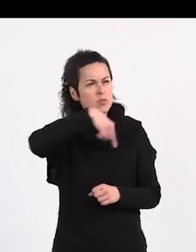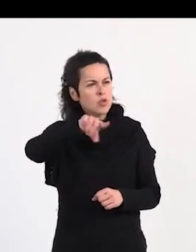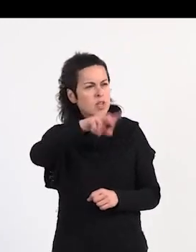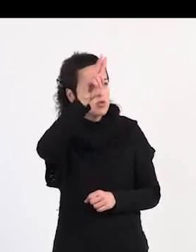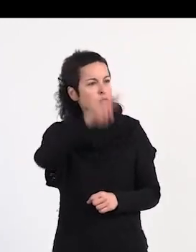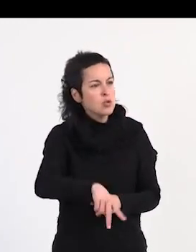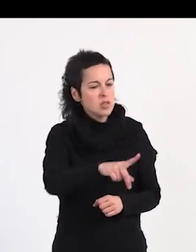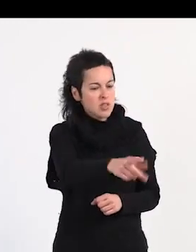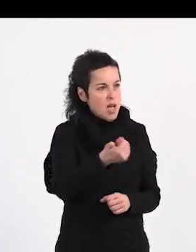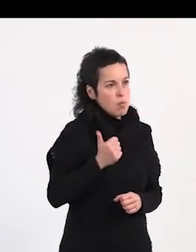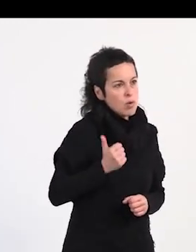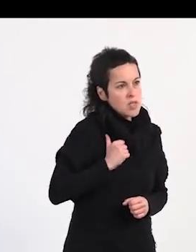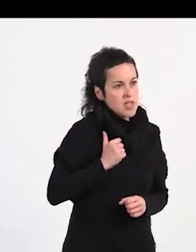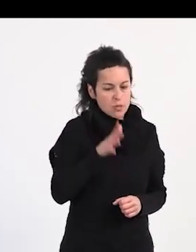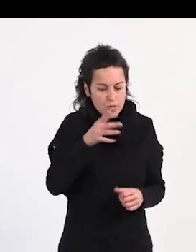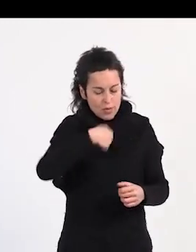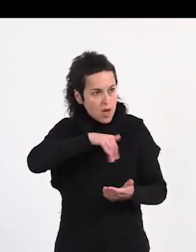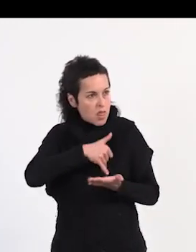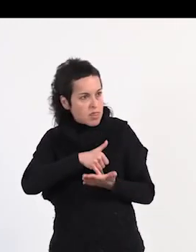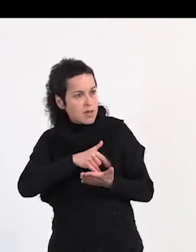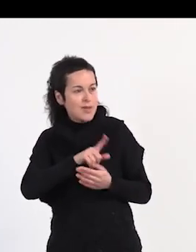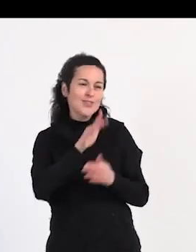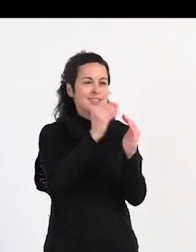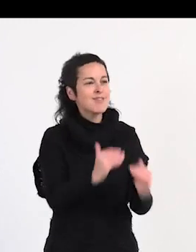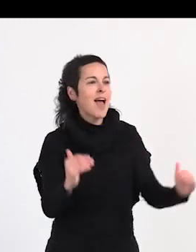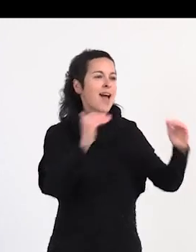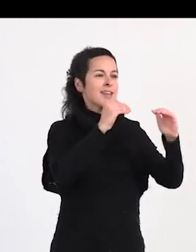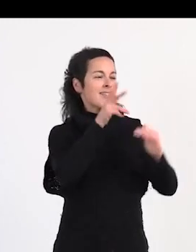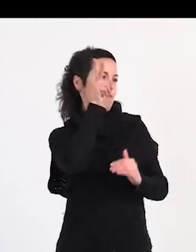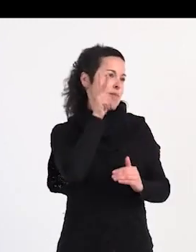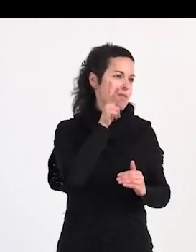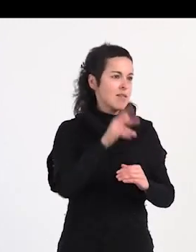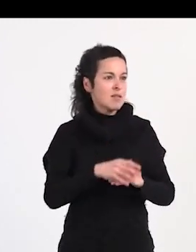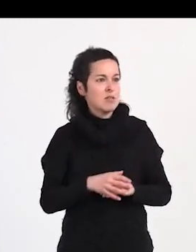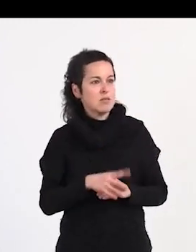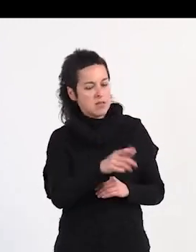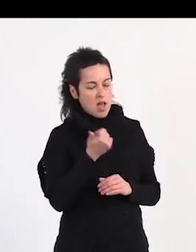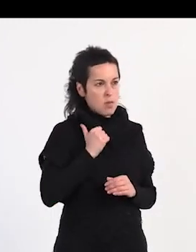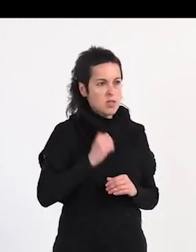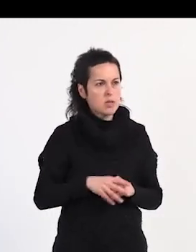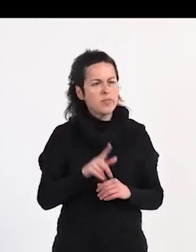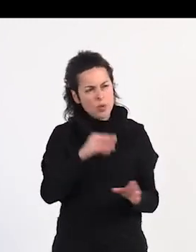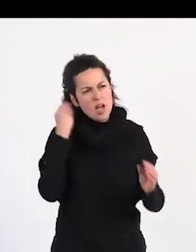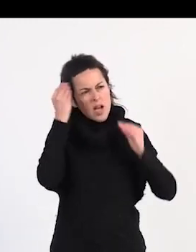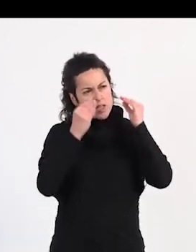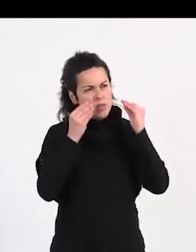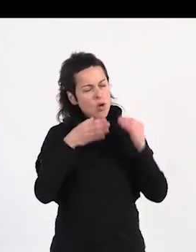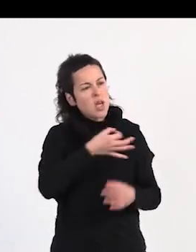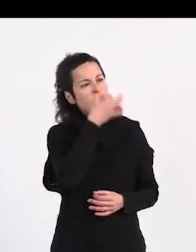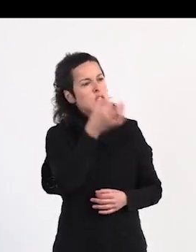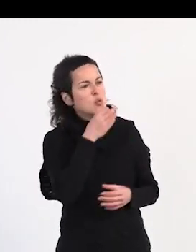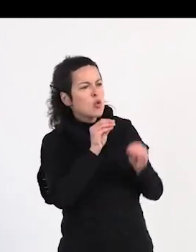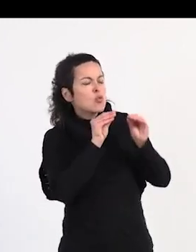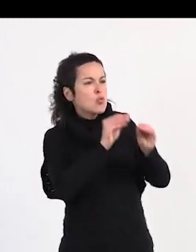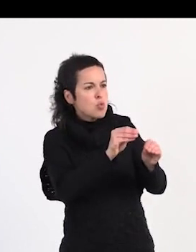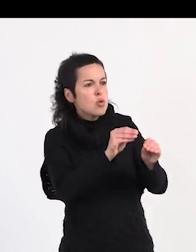las que más os aprovecháis de nuestra vulnerabilidad y de vuestro lugar de privilegio. ¿Has pensado que con discursos como el